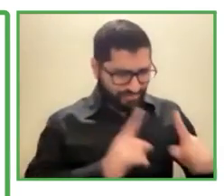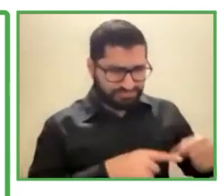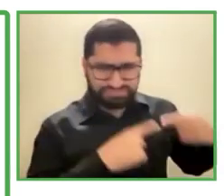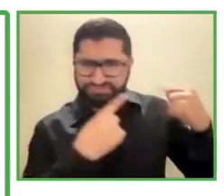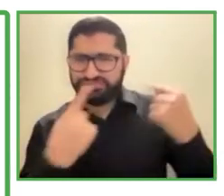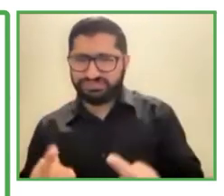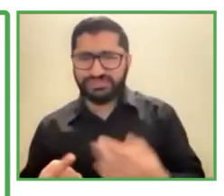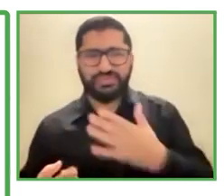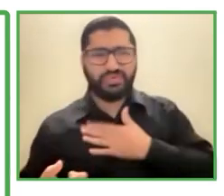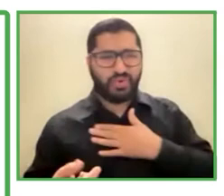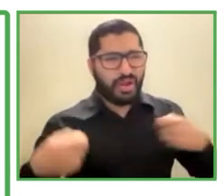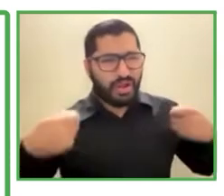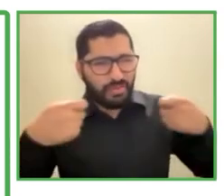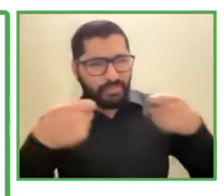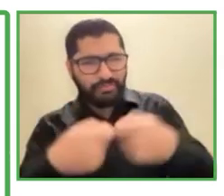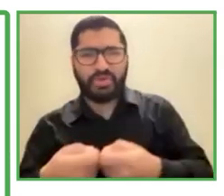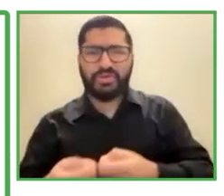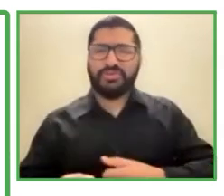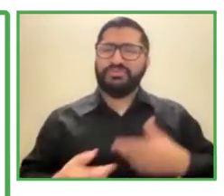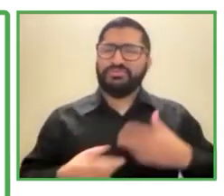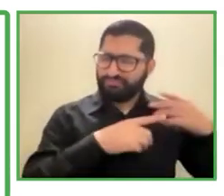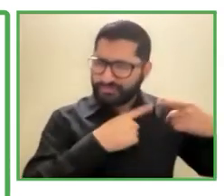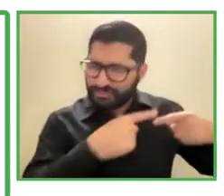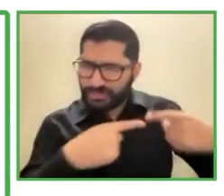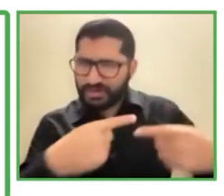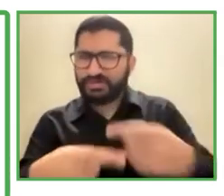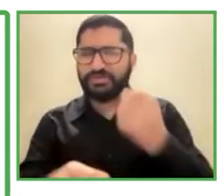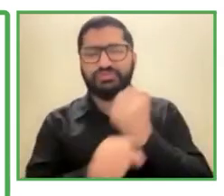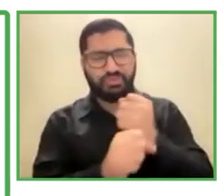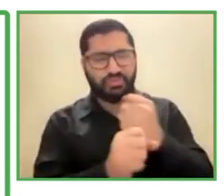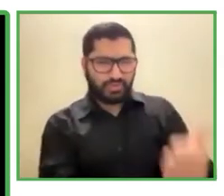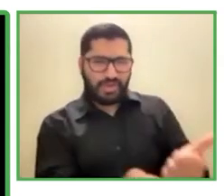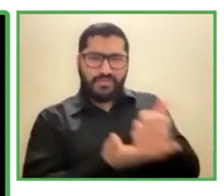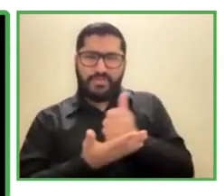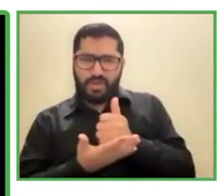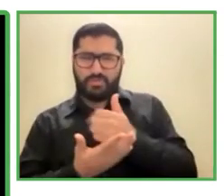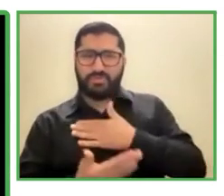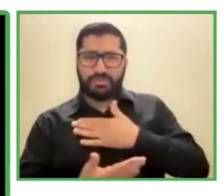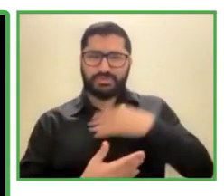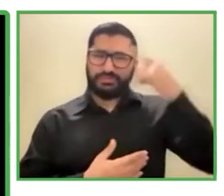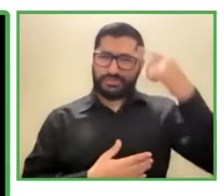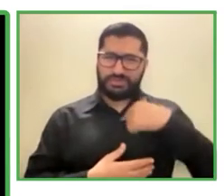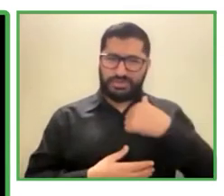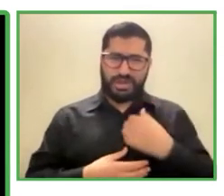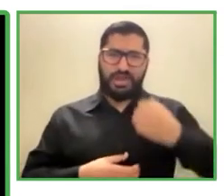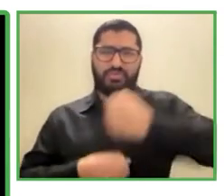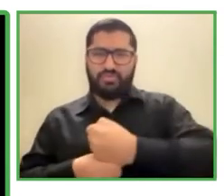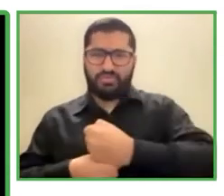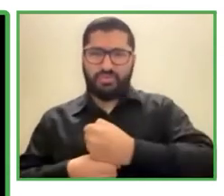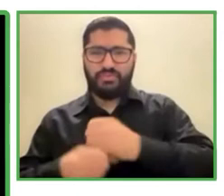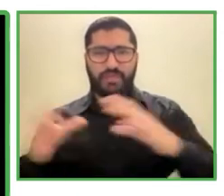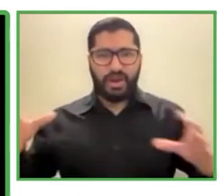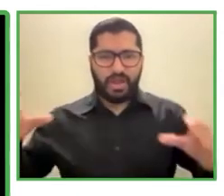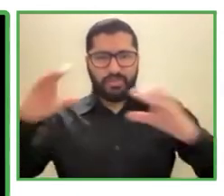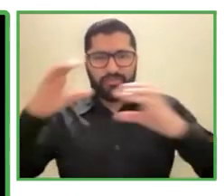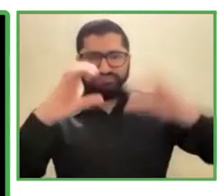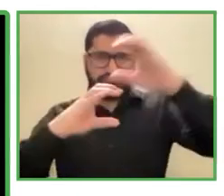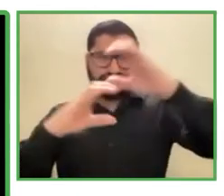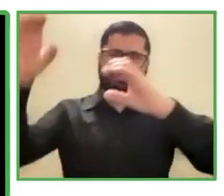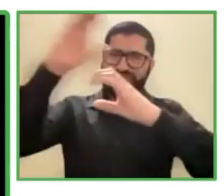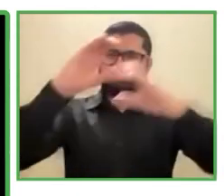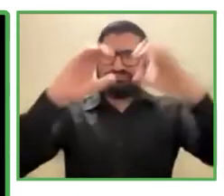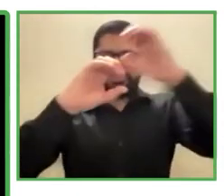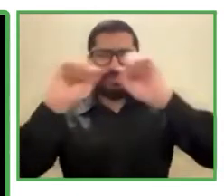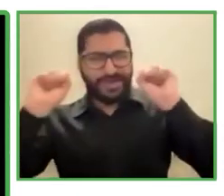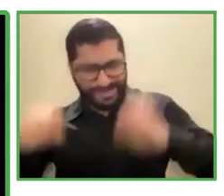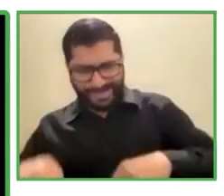del trabajo que hemos hecho. Solo un ejemplo. Finalmente, decirle que el objetivo final de